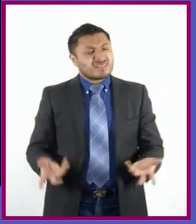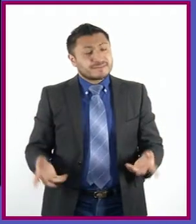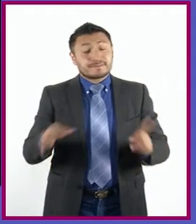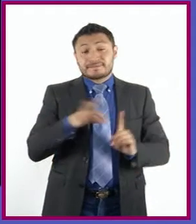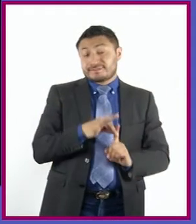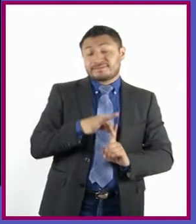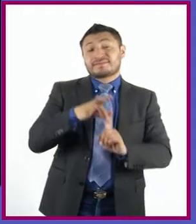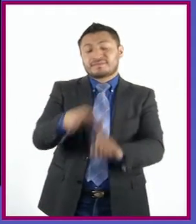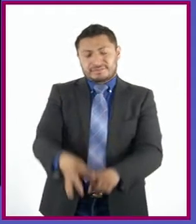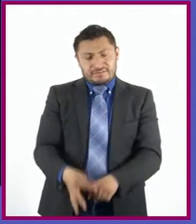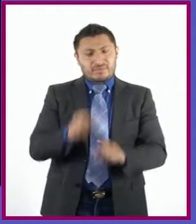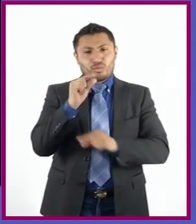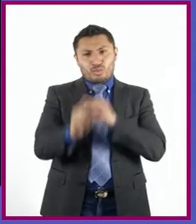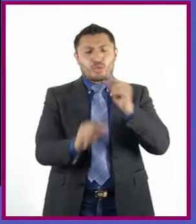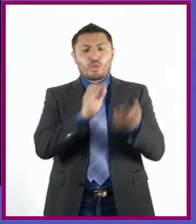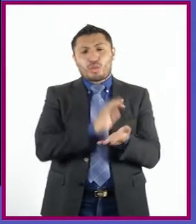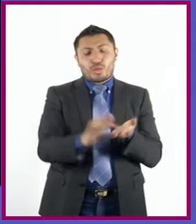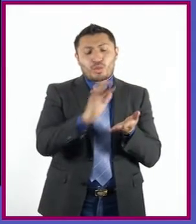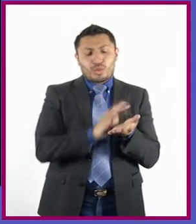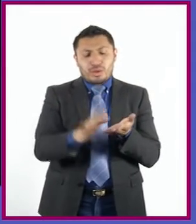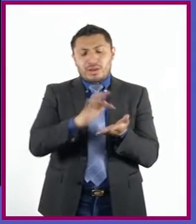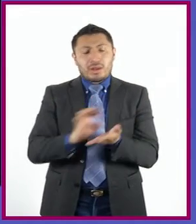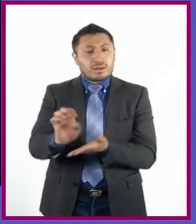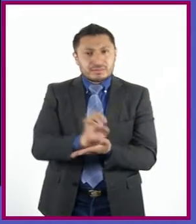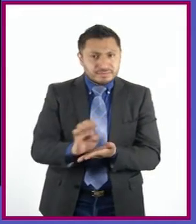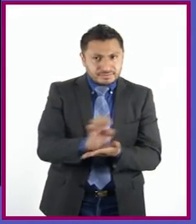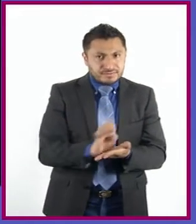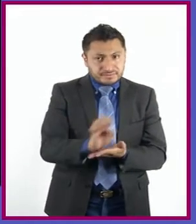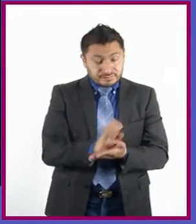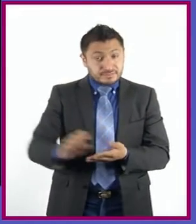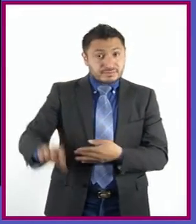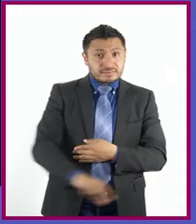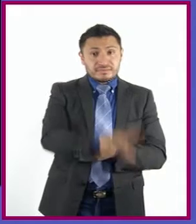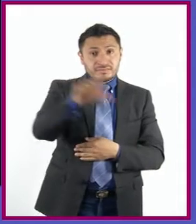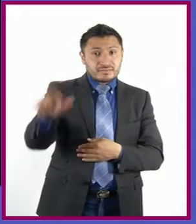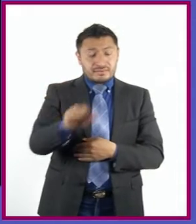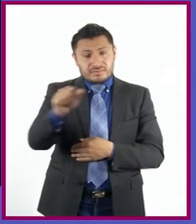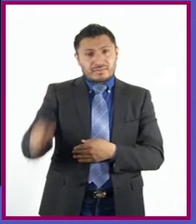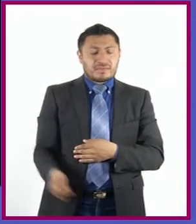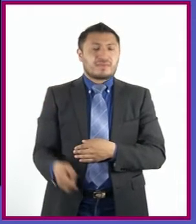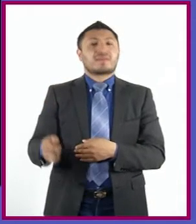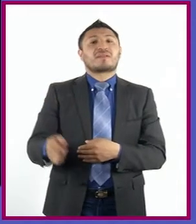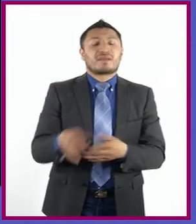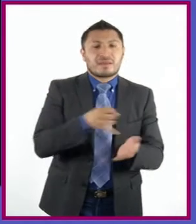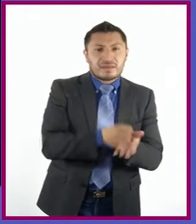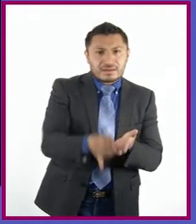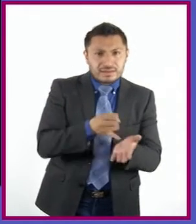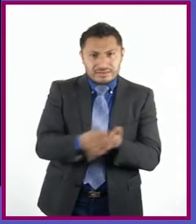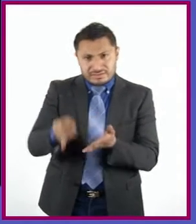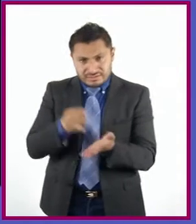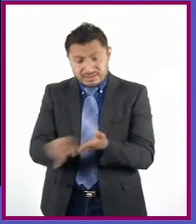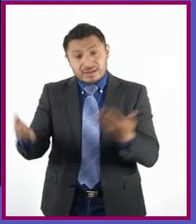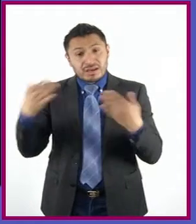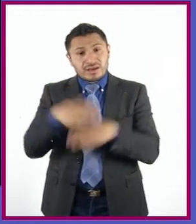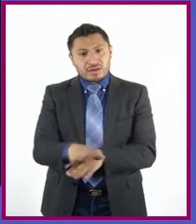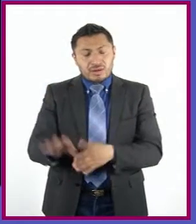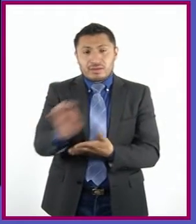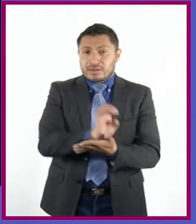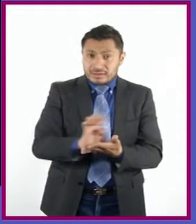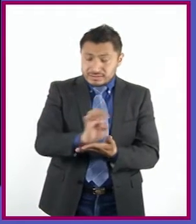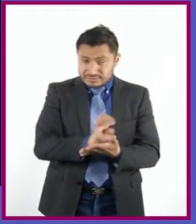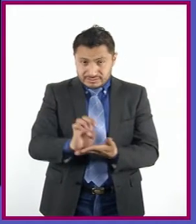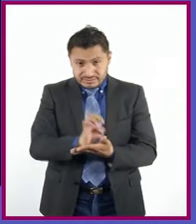ir leyendo parte por parte, escena por escena, y de ahí ir tomando decisiones con respecto al escenario.